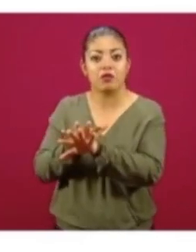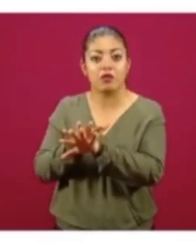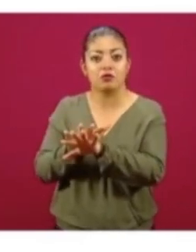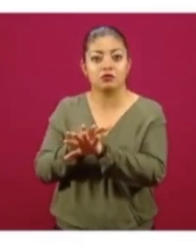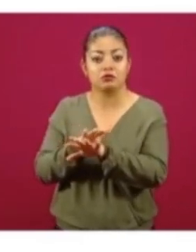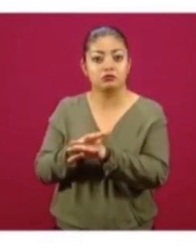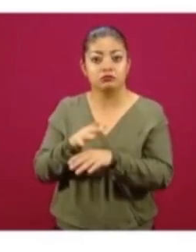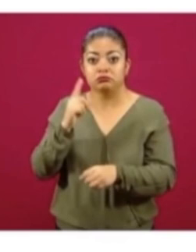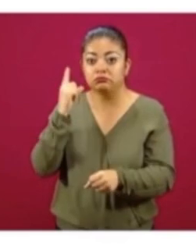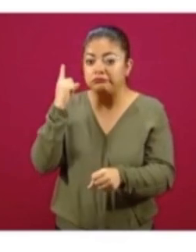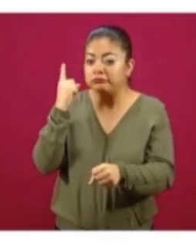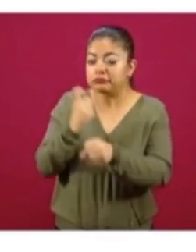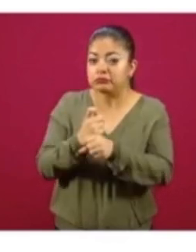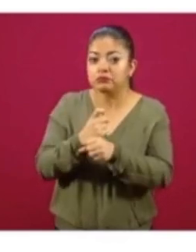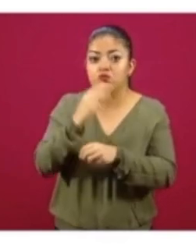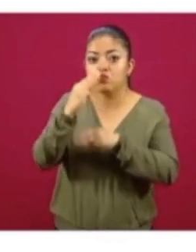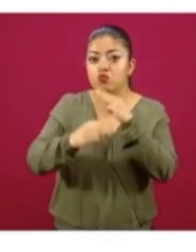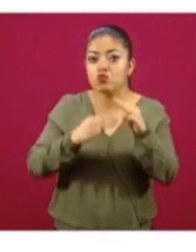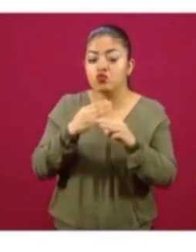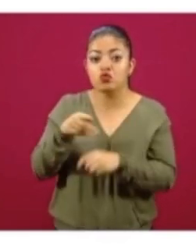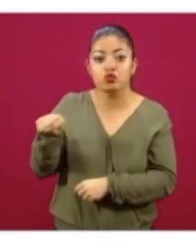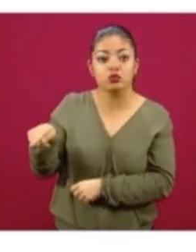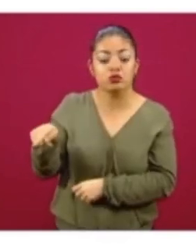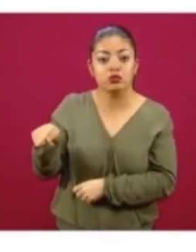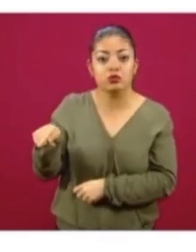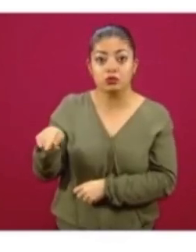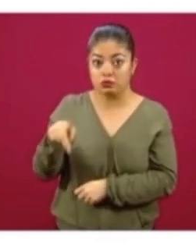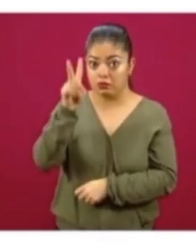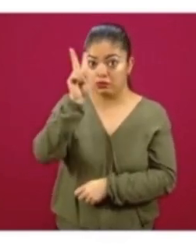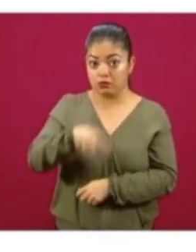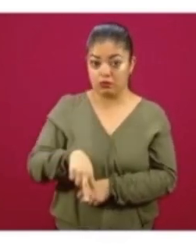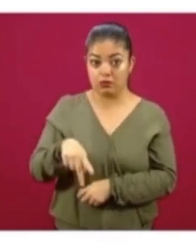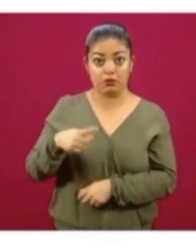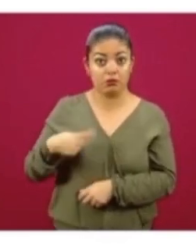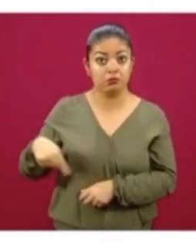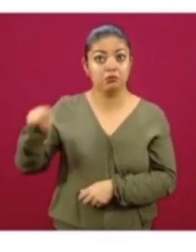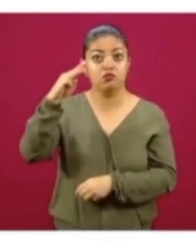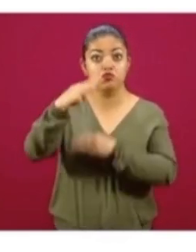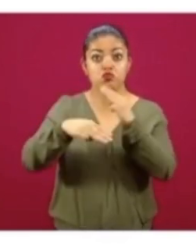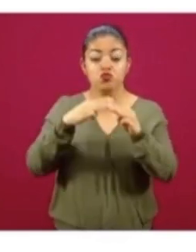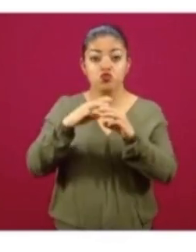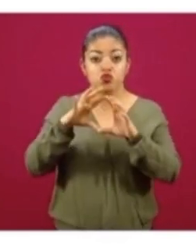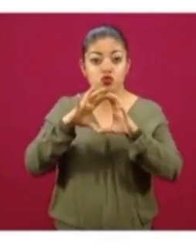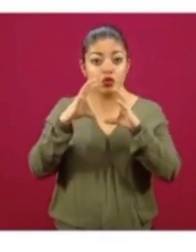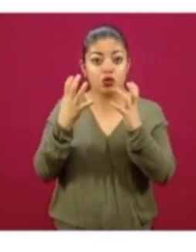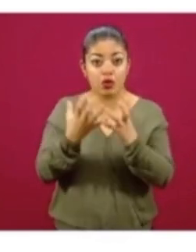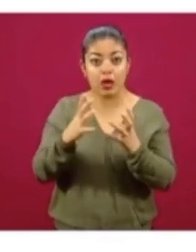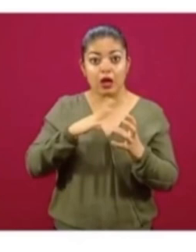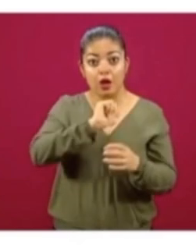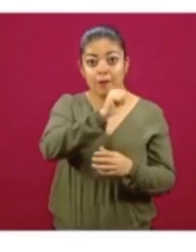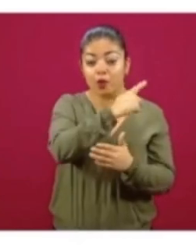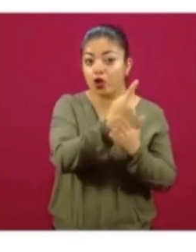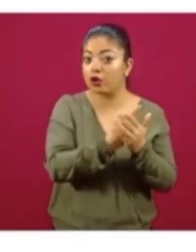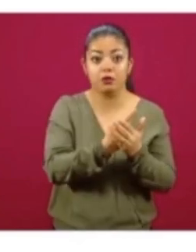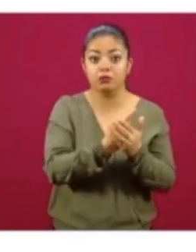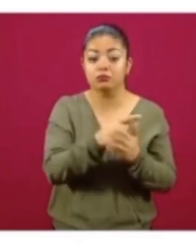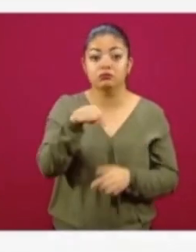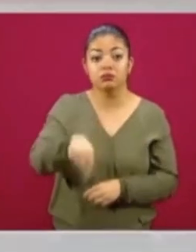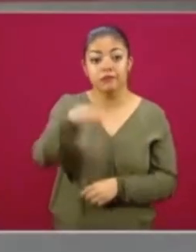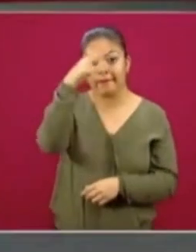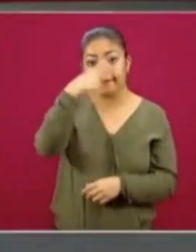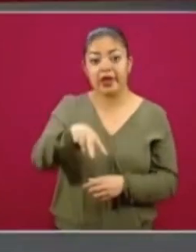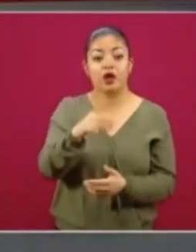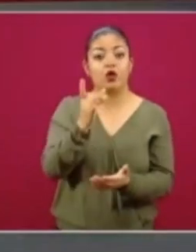mundo. No hay alguien que esté aportando tanto al planeta tierra como lo está haciendo México.